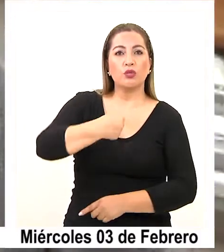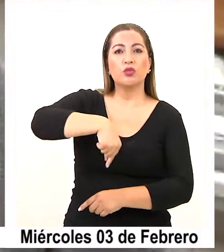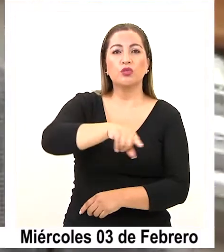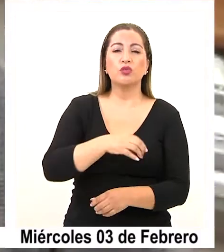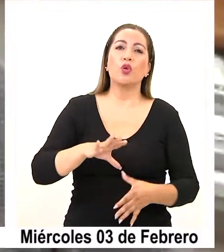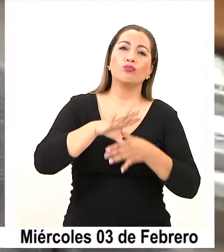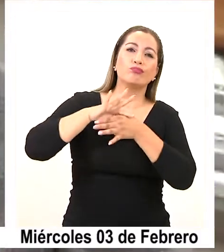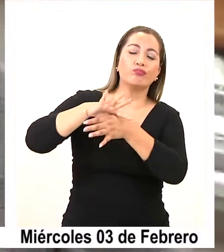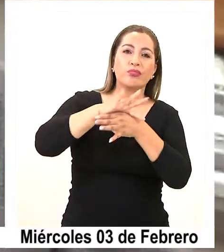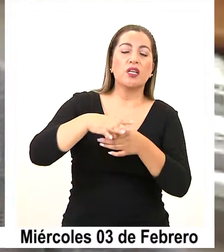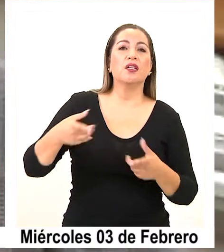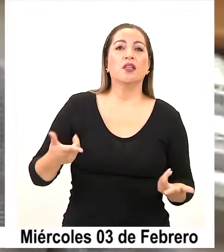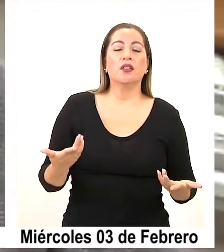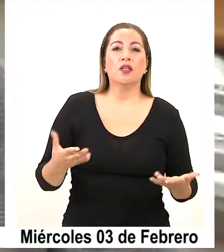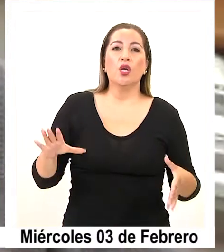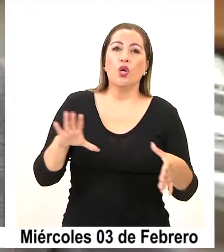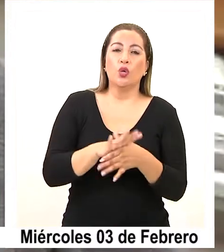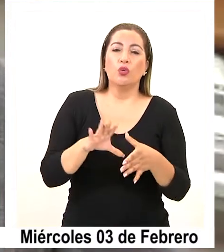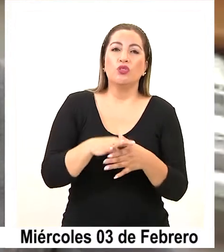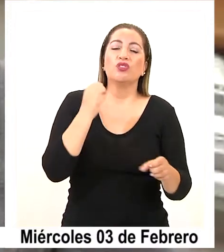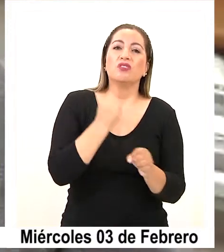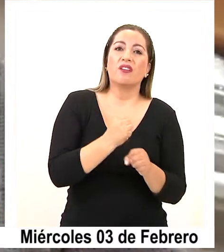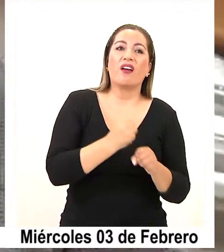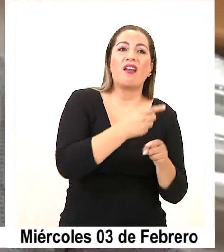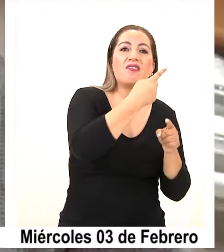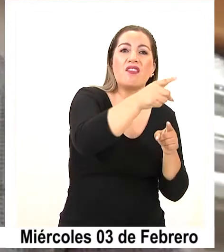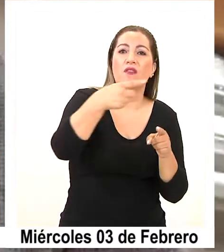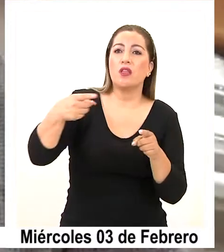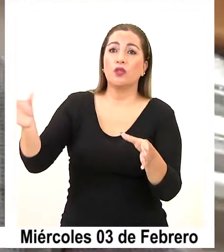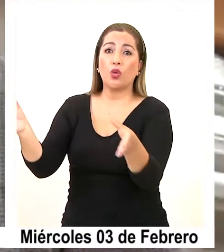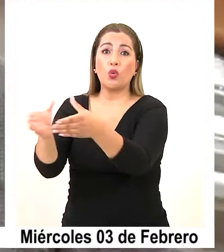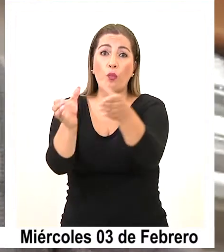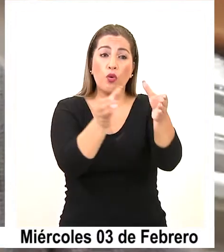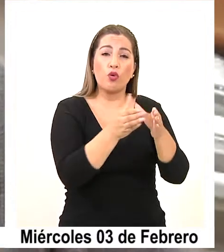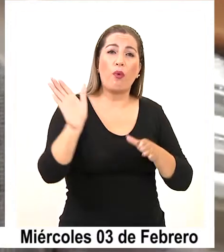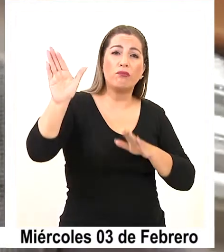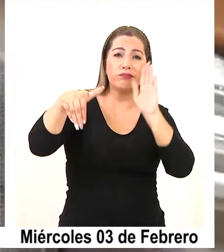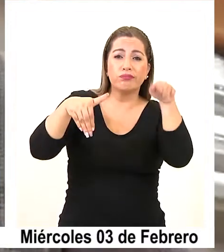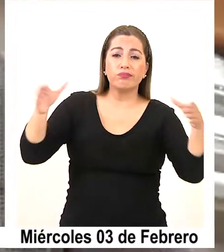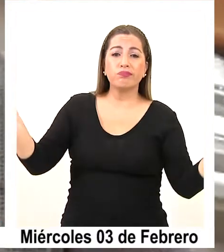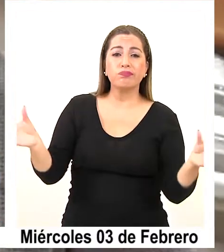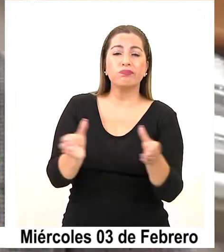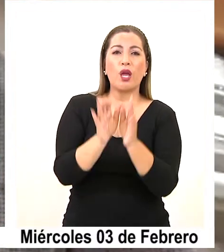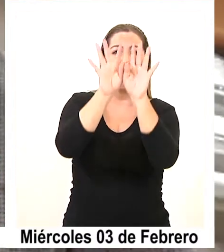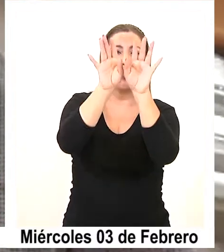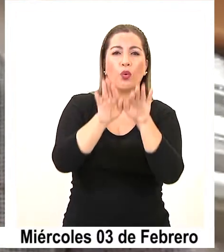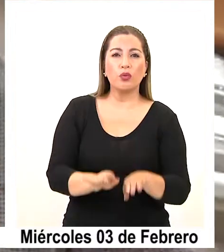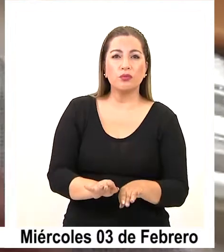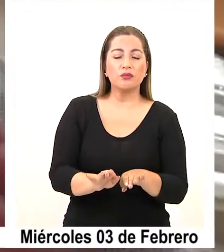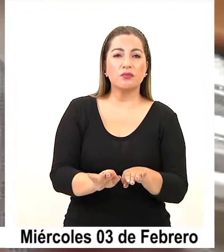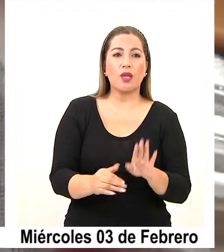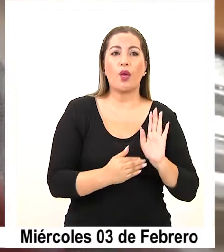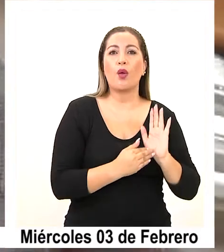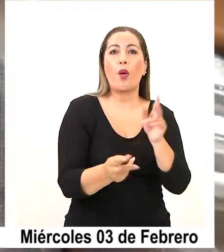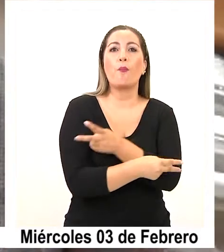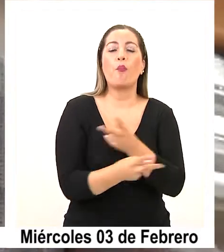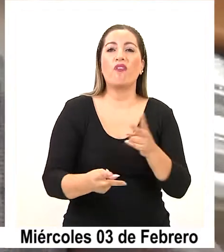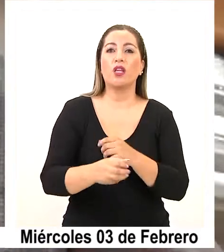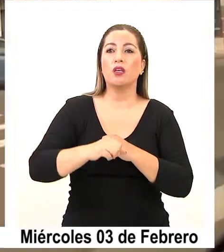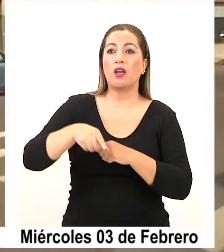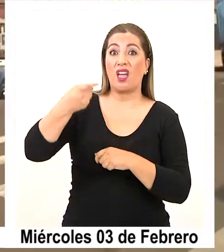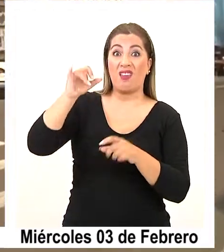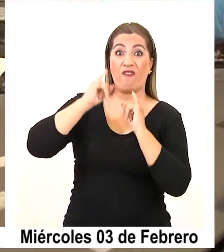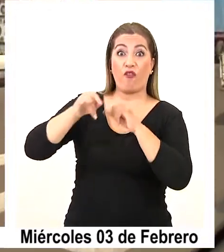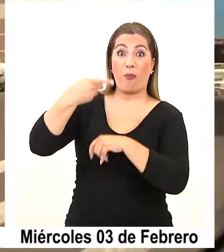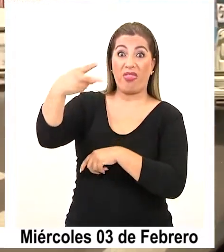trabajando en convocar a distintos gremios de la región para hacer una declaración pública conjunta, rechazando el